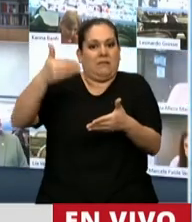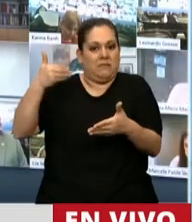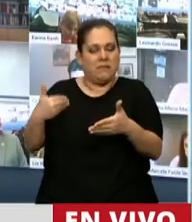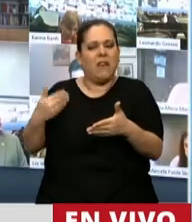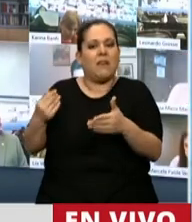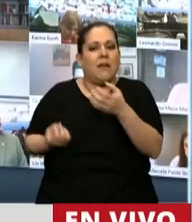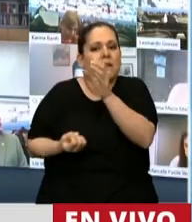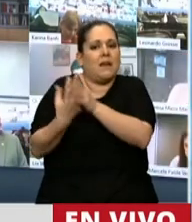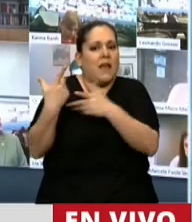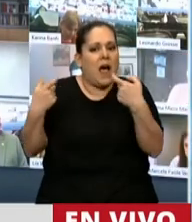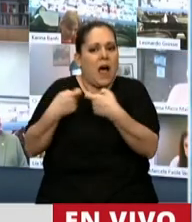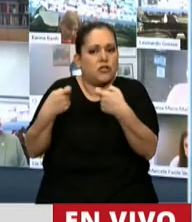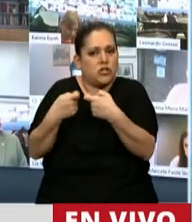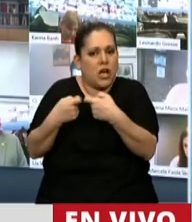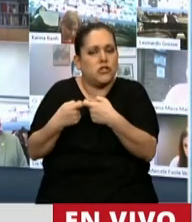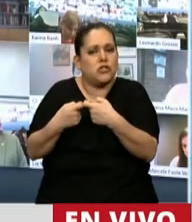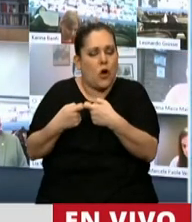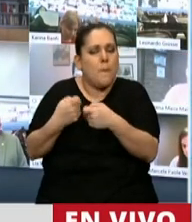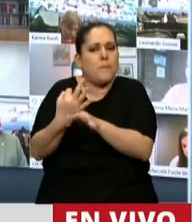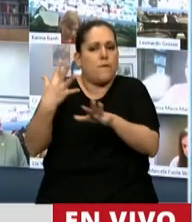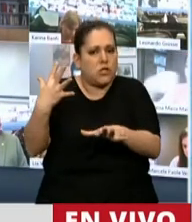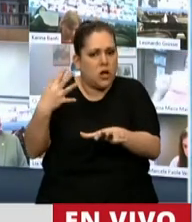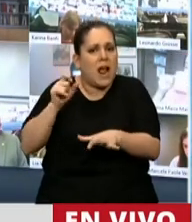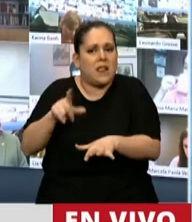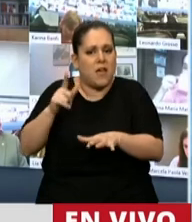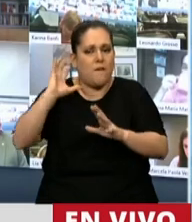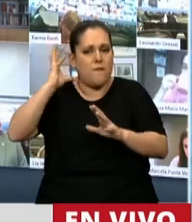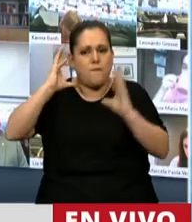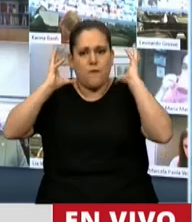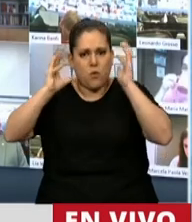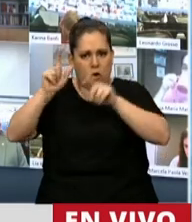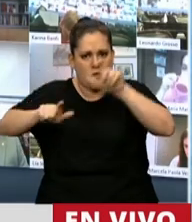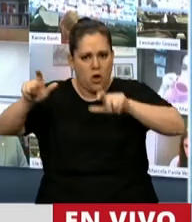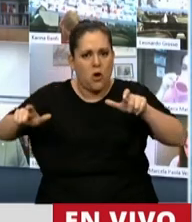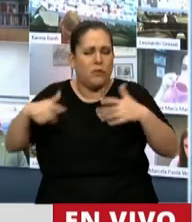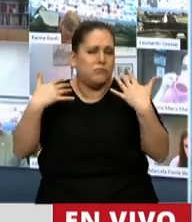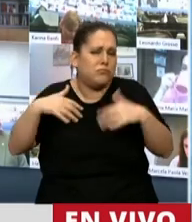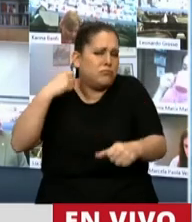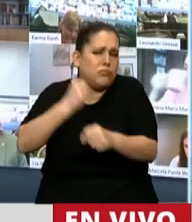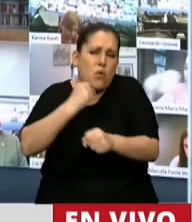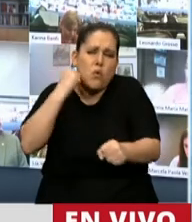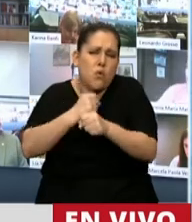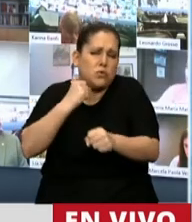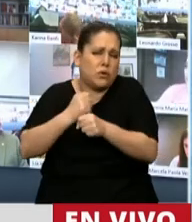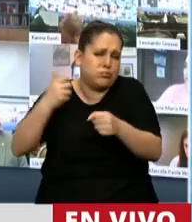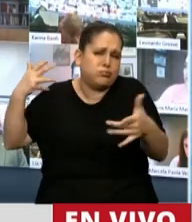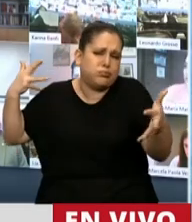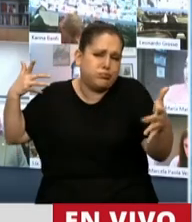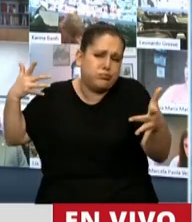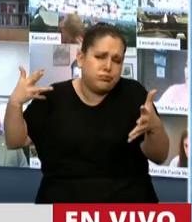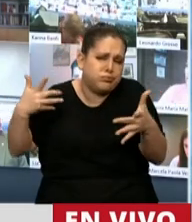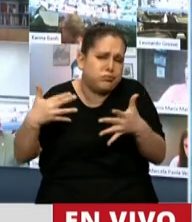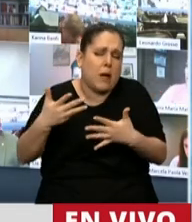crea la Asociación Profesional de Fonoaudiólogos. Por lo tanto hay innumerable trabajo detrás de esto destacando la